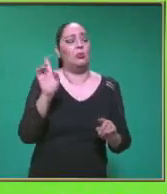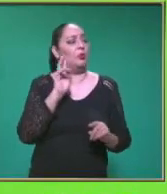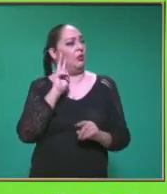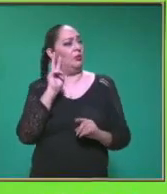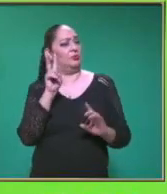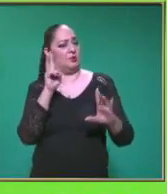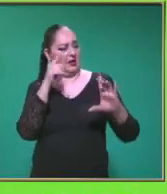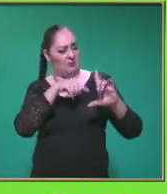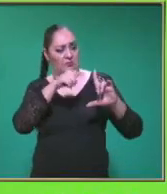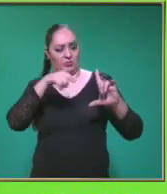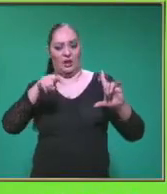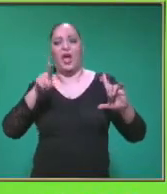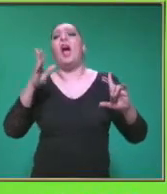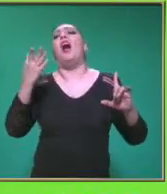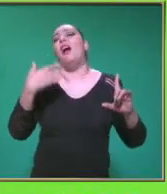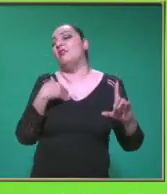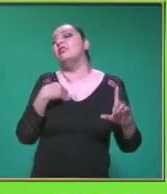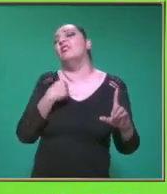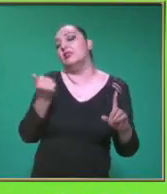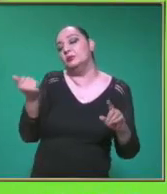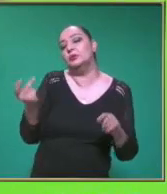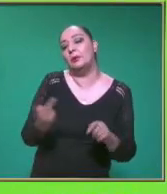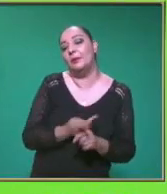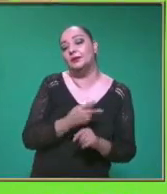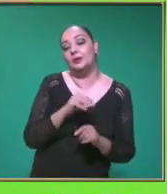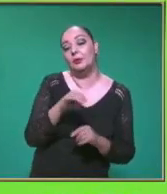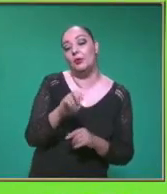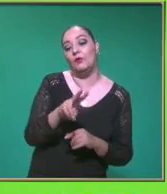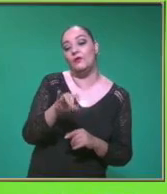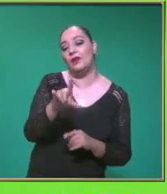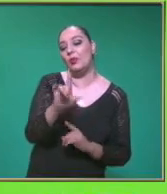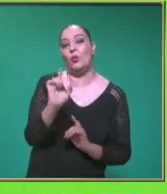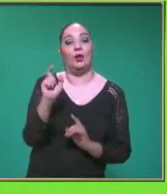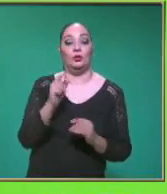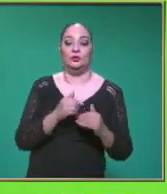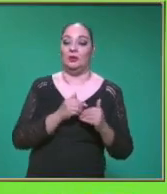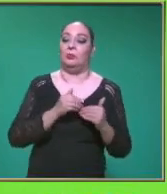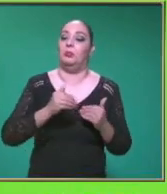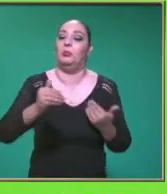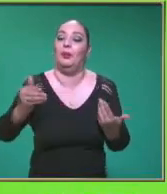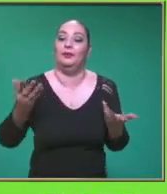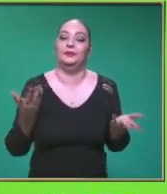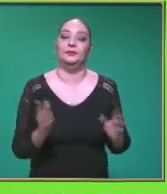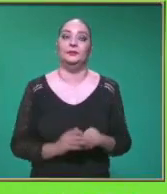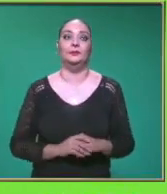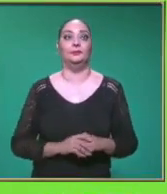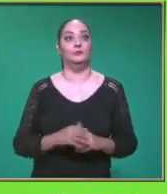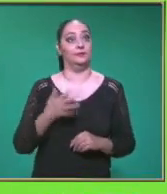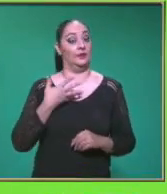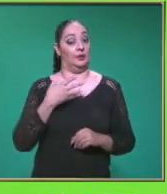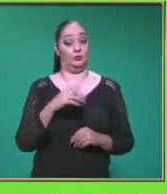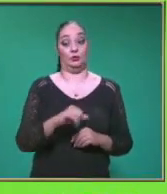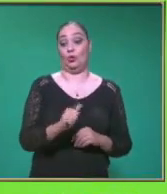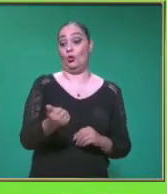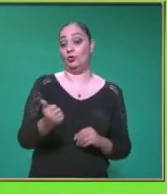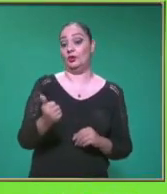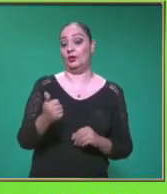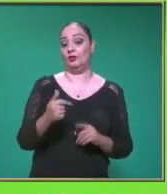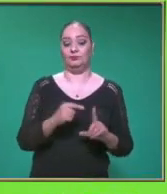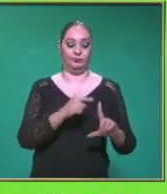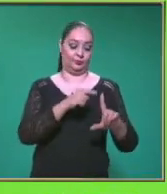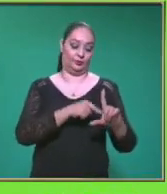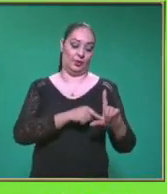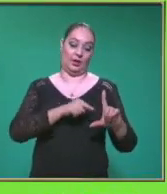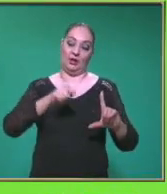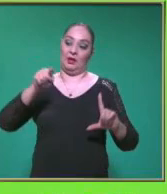saber Qué es lo que le está Ocurriendo al móvil Durante todo su recorrido Muy bien Aquí tenemos otra gráfica Pero aquí vemos Una línea totalmente